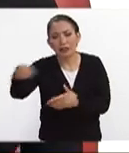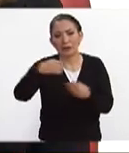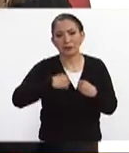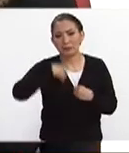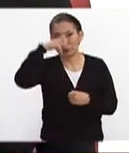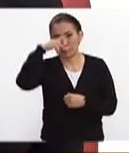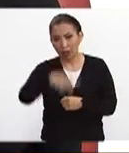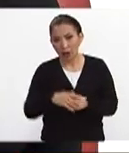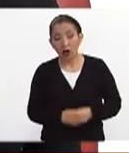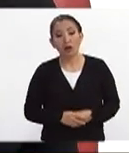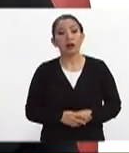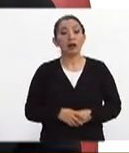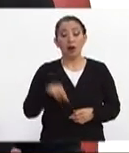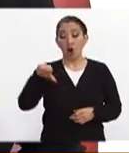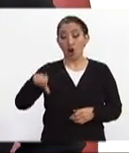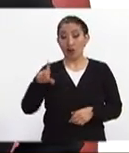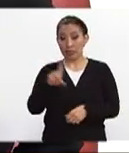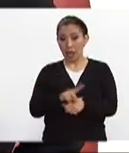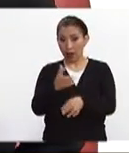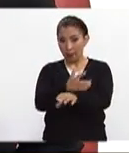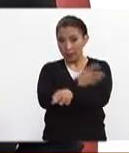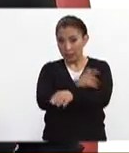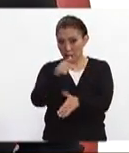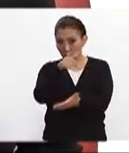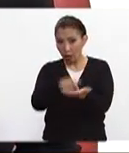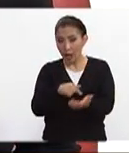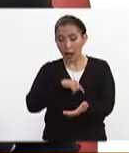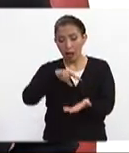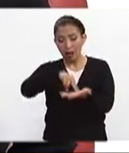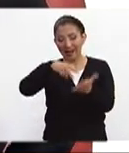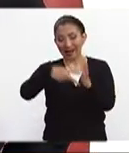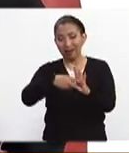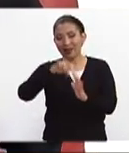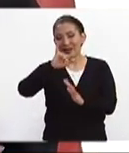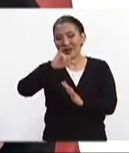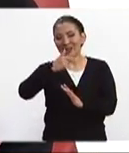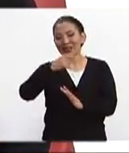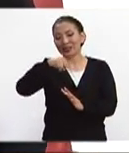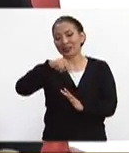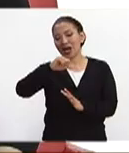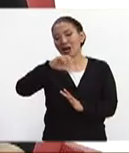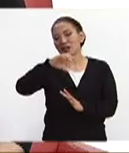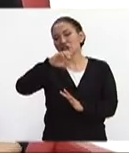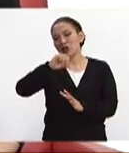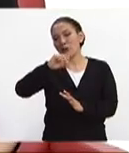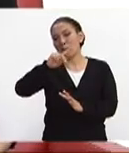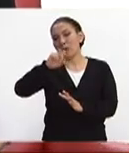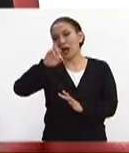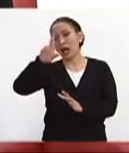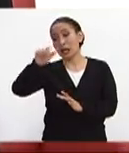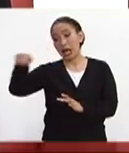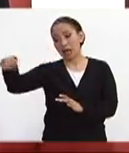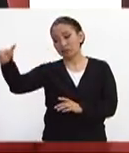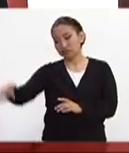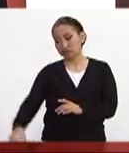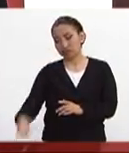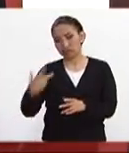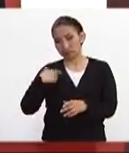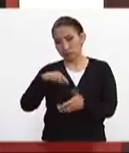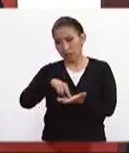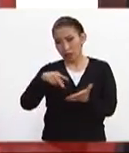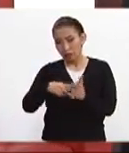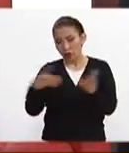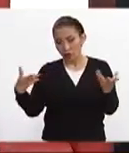nuestro país y este día nos acompaña aquí en el estudio el arquitecto Ignacio Parra él pues es un arquitecto que